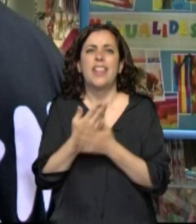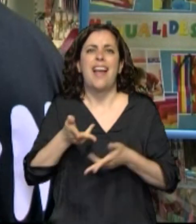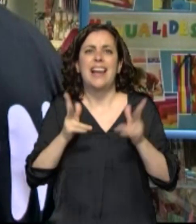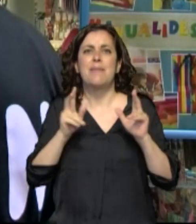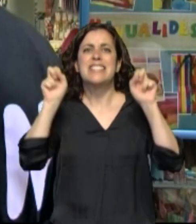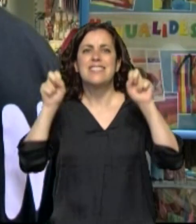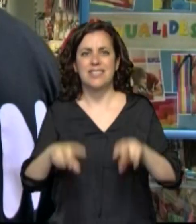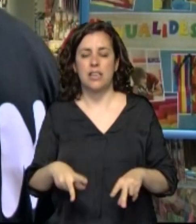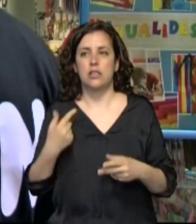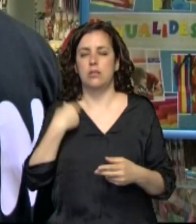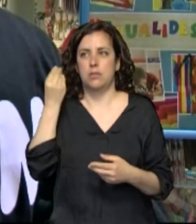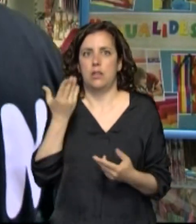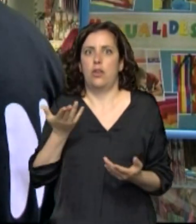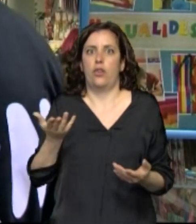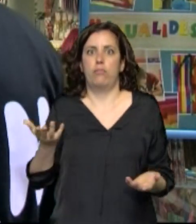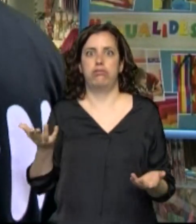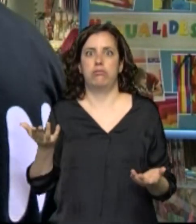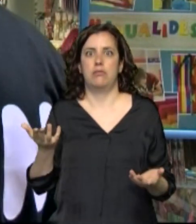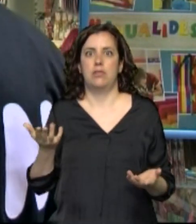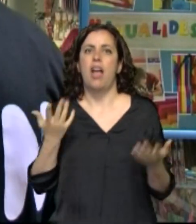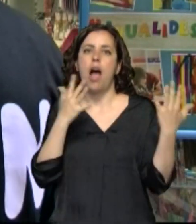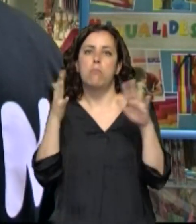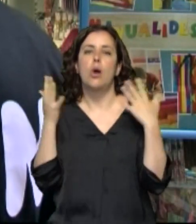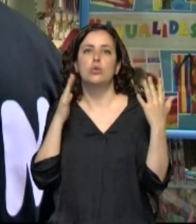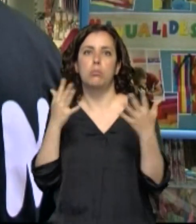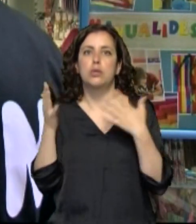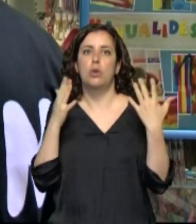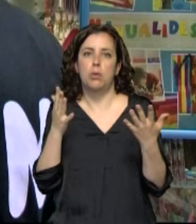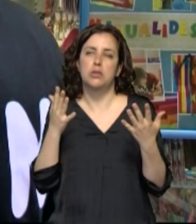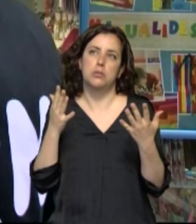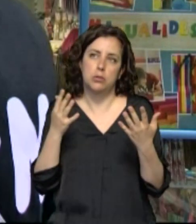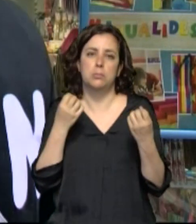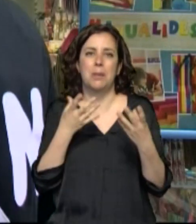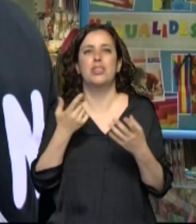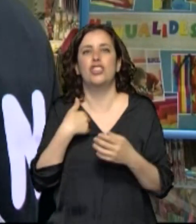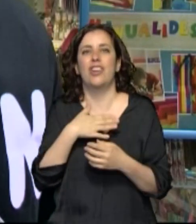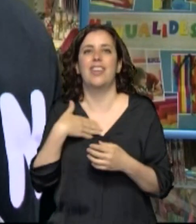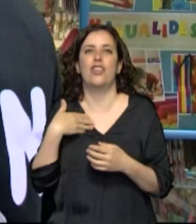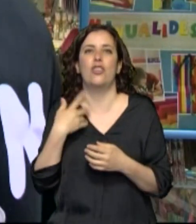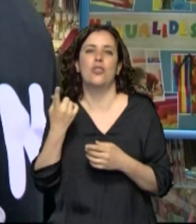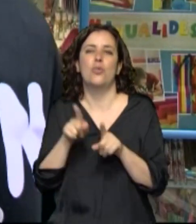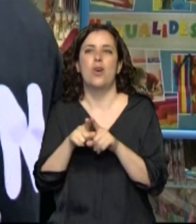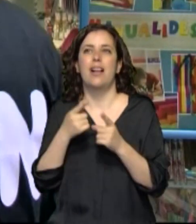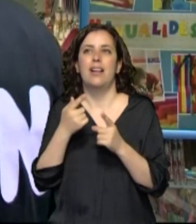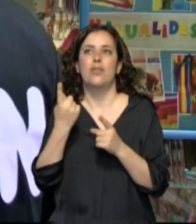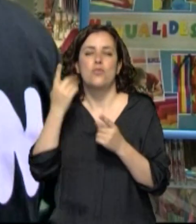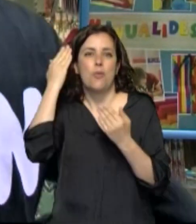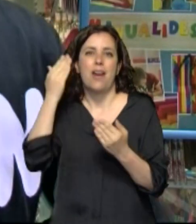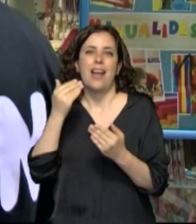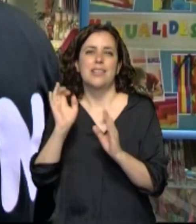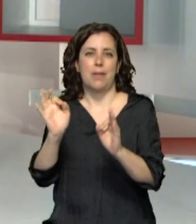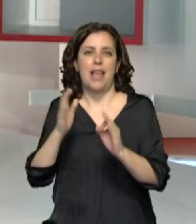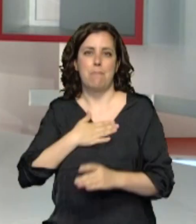Entonces dije, joder, todo el mundo le aplausos, tal. Pero bueno, yo quería hacerles algo especial, algo, pues yo hacerles algo mío.